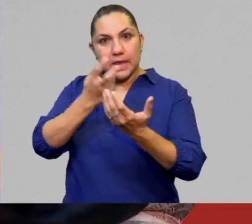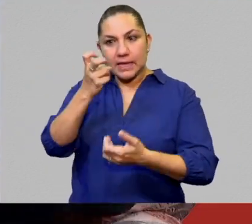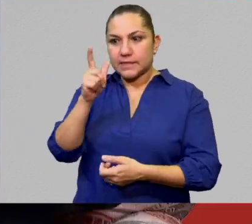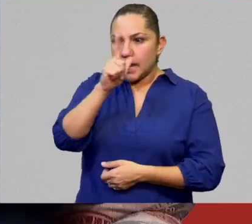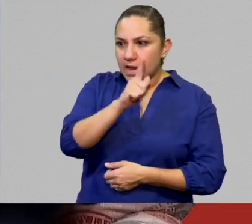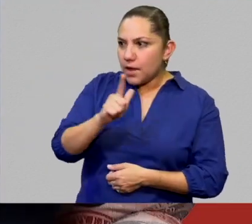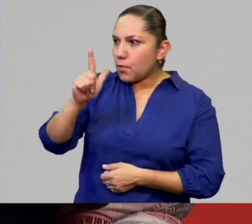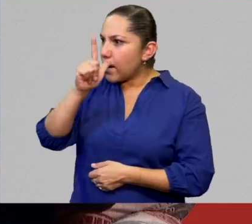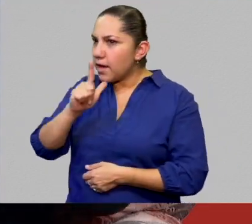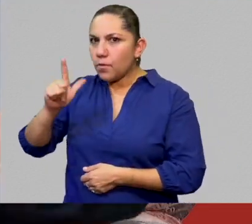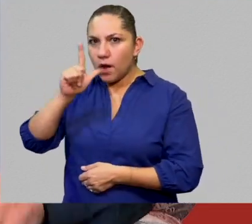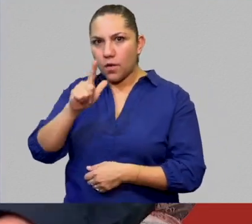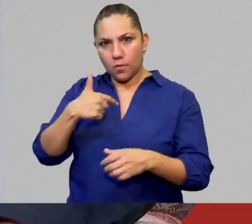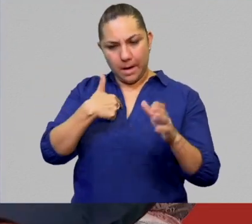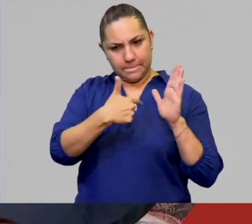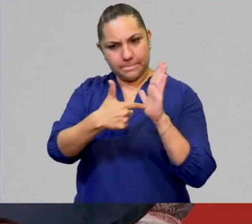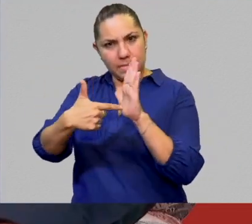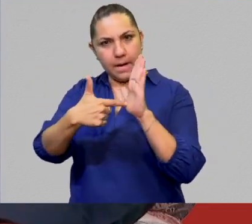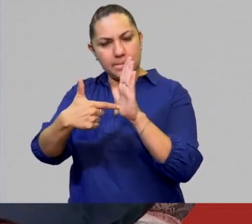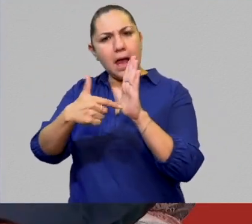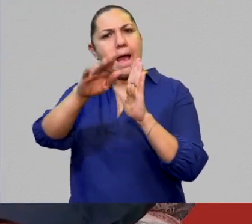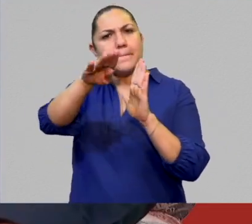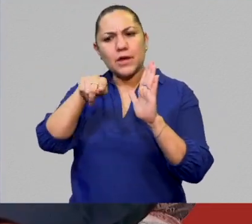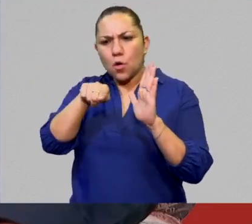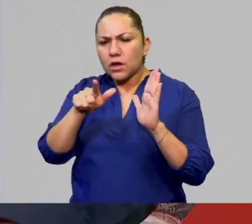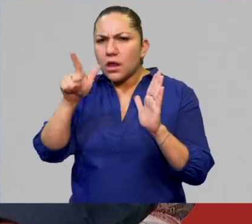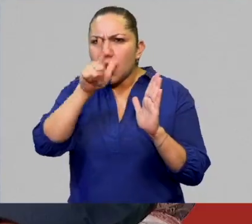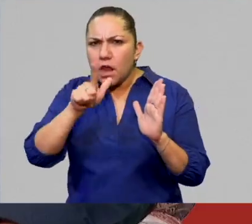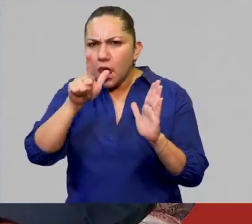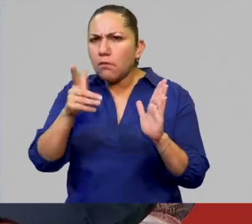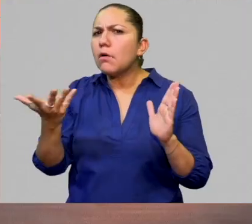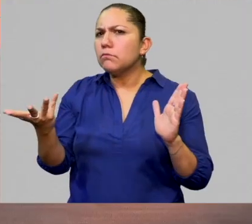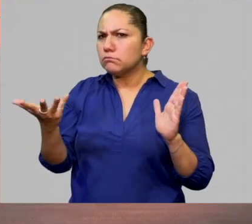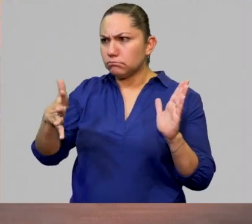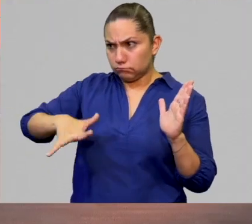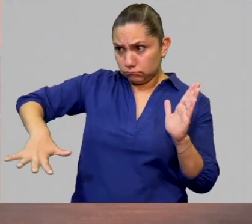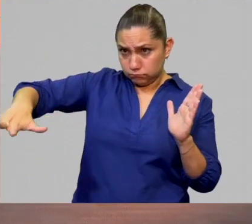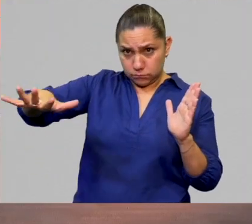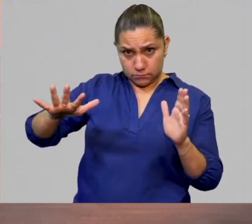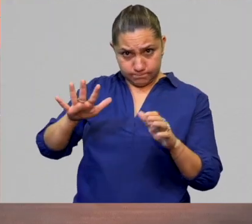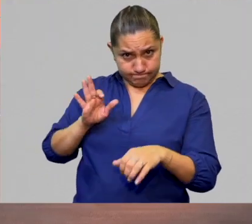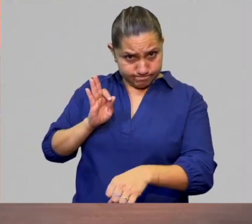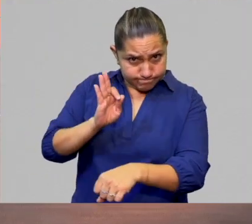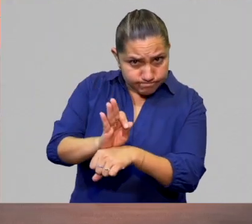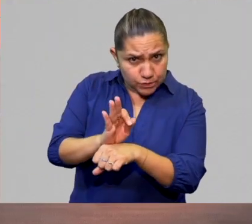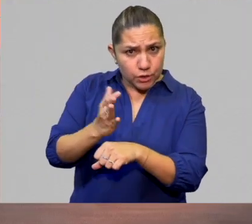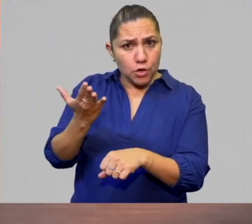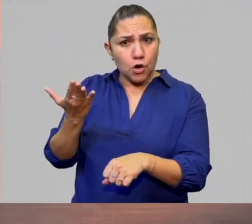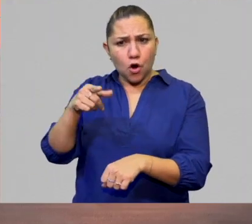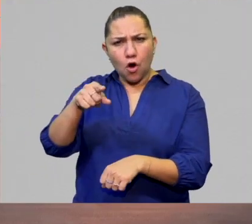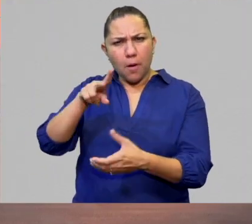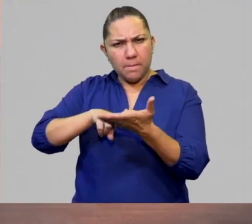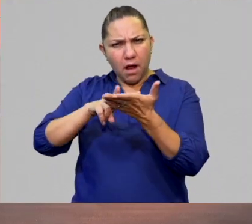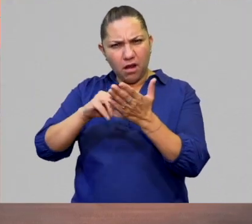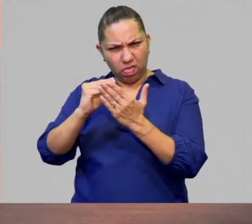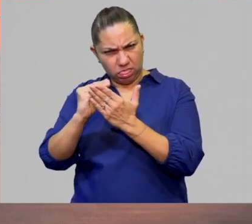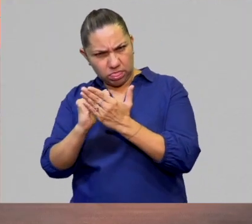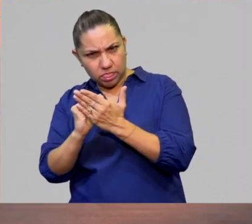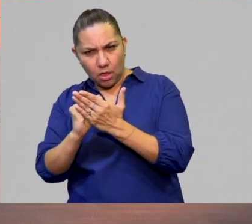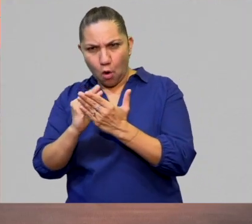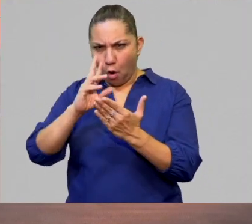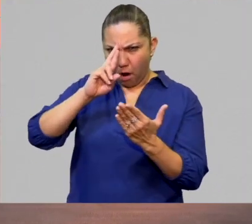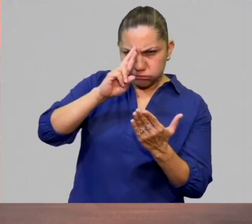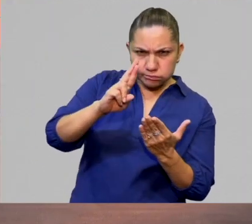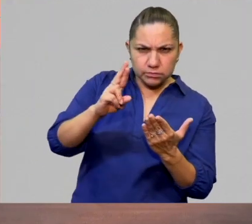la cultura, son los grandes tlacuilos, ¿sí? Y nosotros, ¿cuál es la posición social que les damos a las Que estamos dándole a esto. Porque hay una